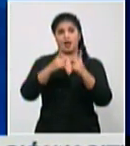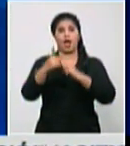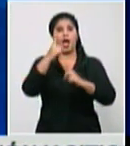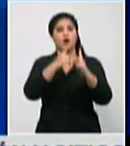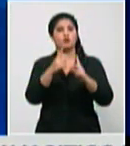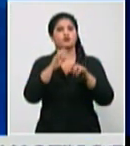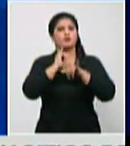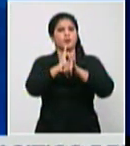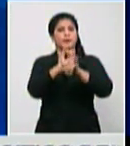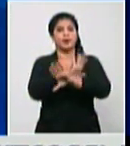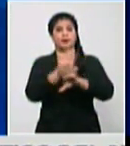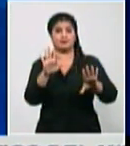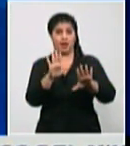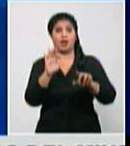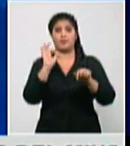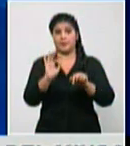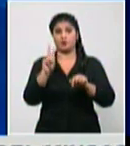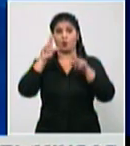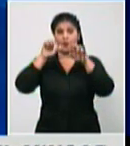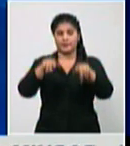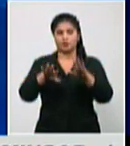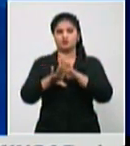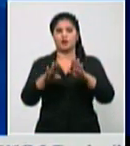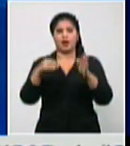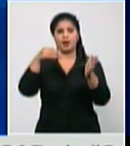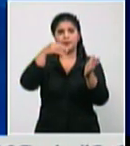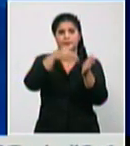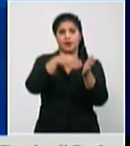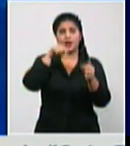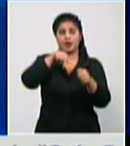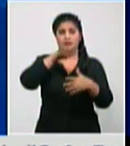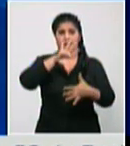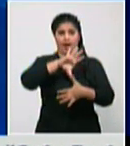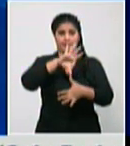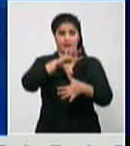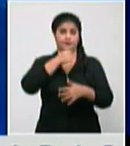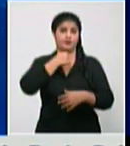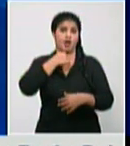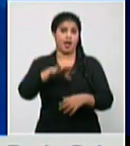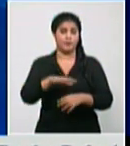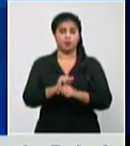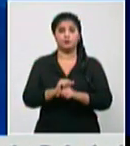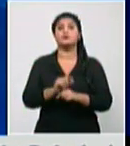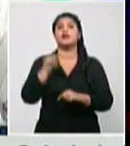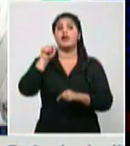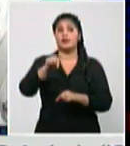si así fuera ¿cómo deberíamos enfrentarla los cubanos? mira